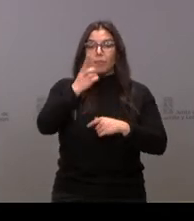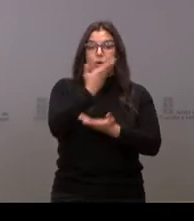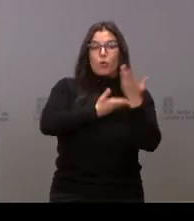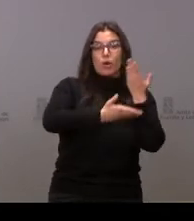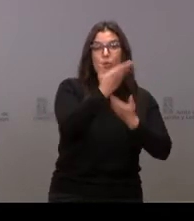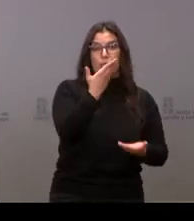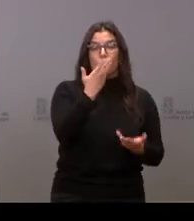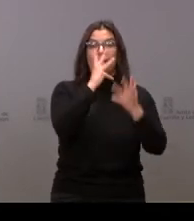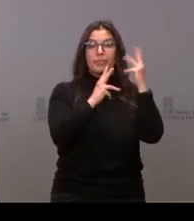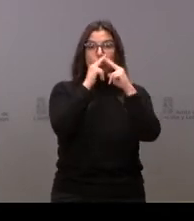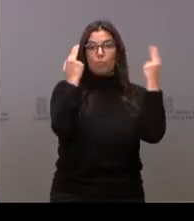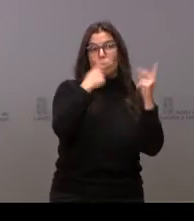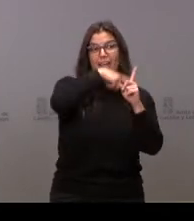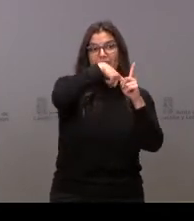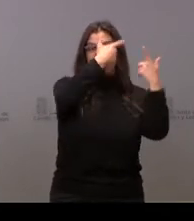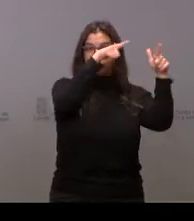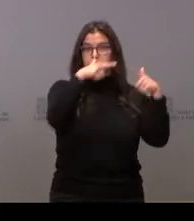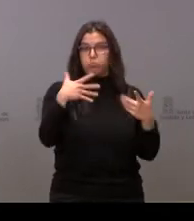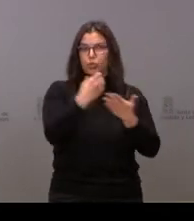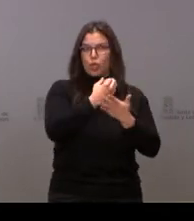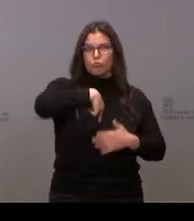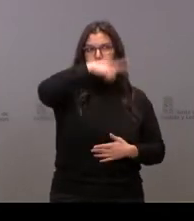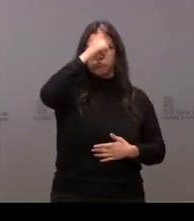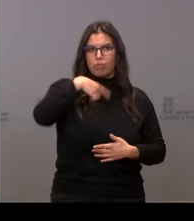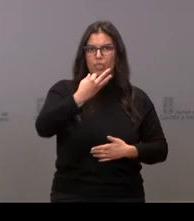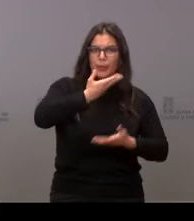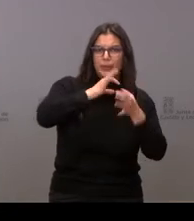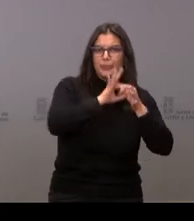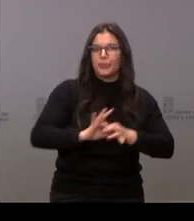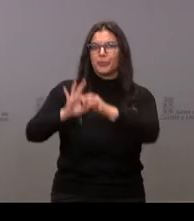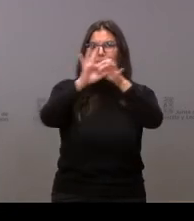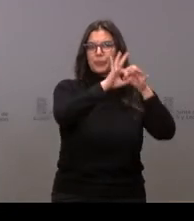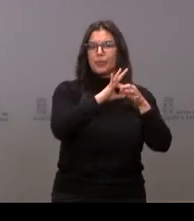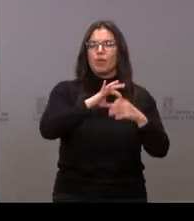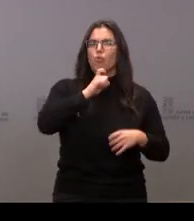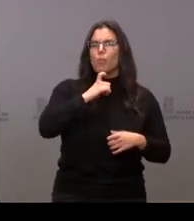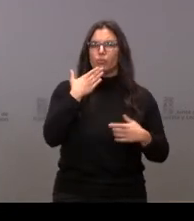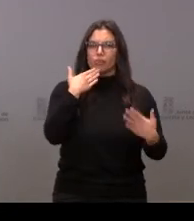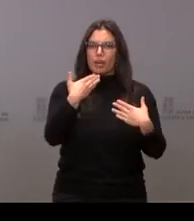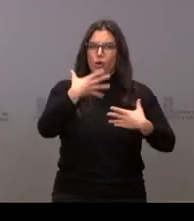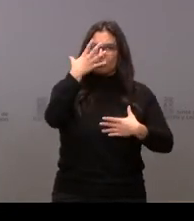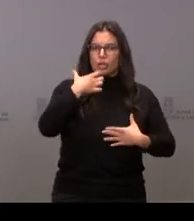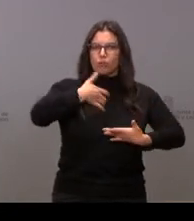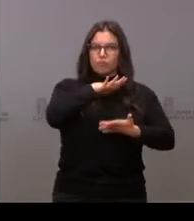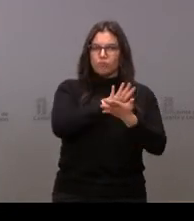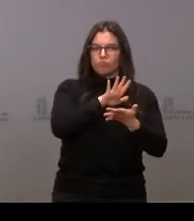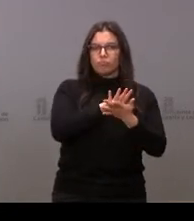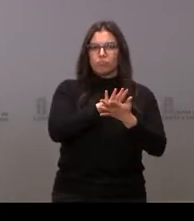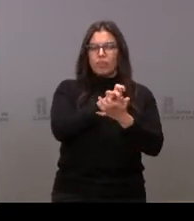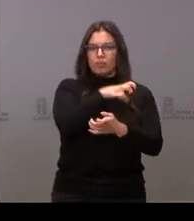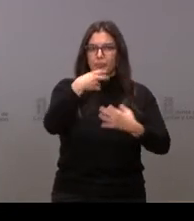distintas administraciones y que tiene que surgir de un diálogo serio, sereno y fructífero.